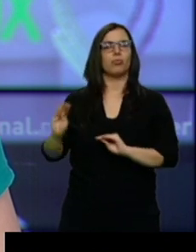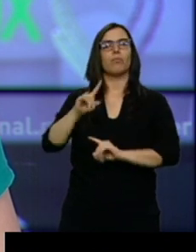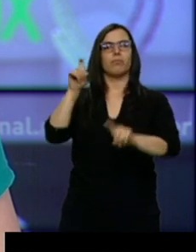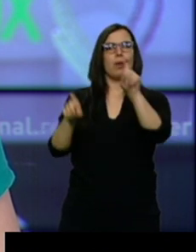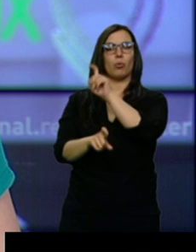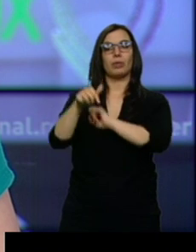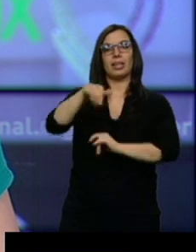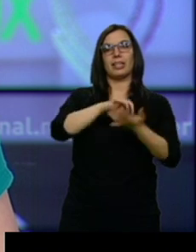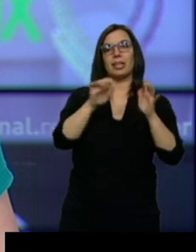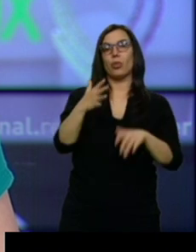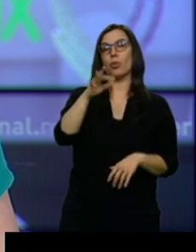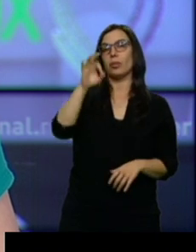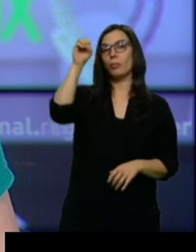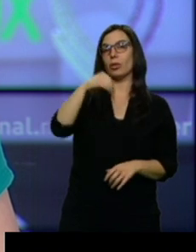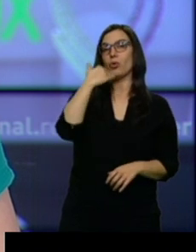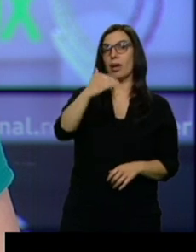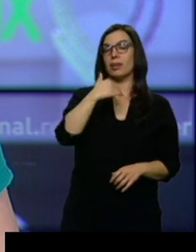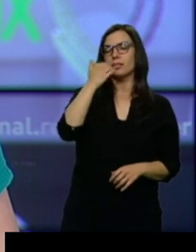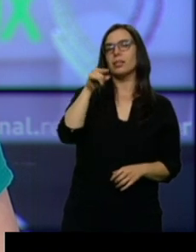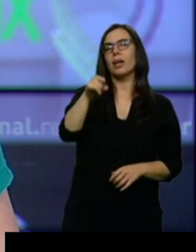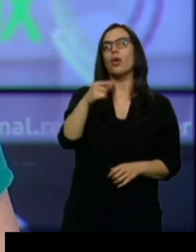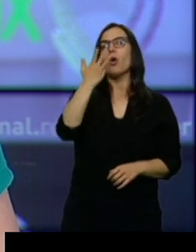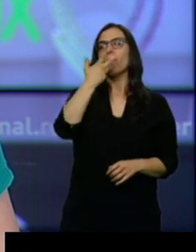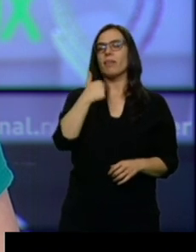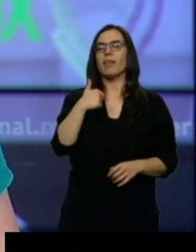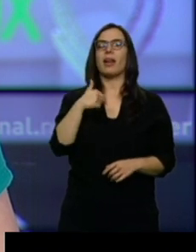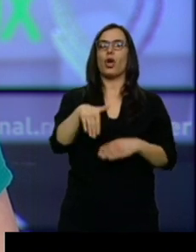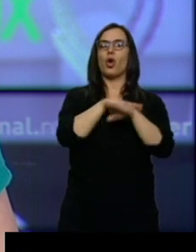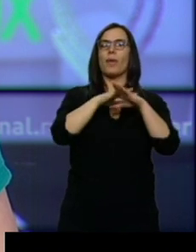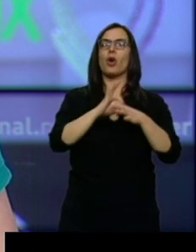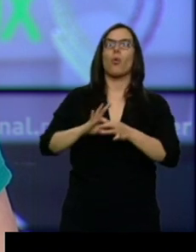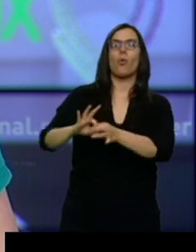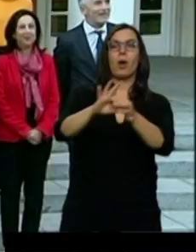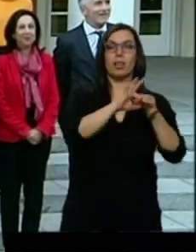preferiría que Sánchez gobernara en coalición y preferiblemente con Ciudadanos.